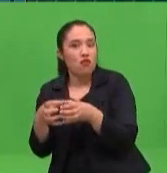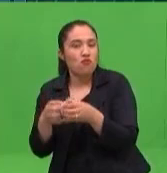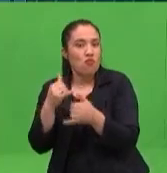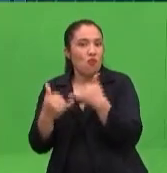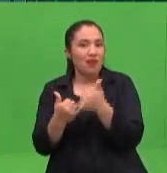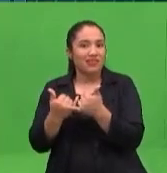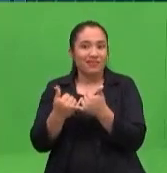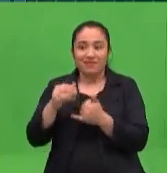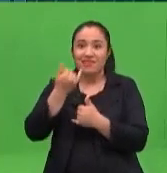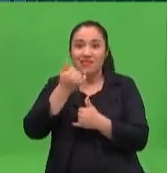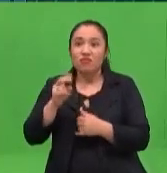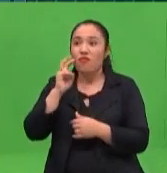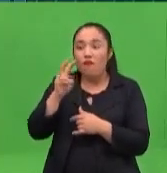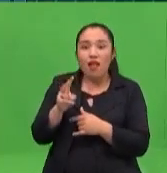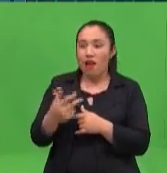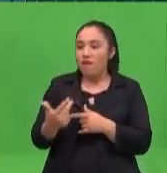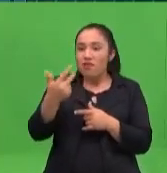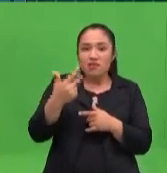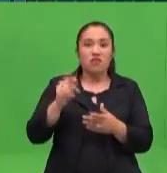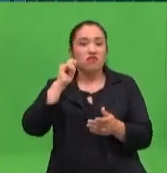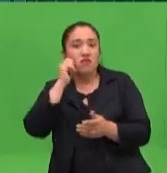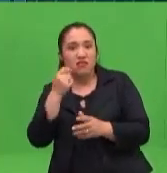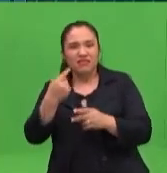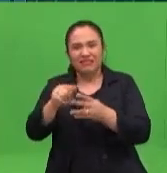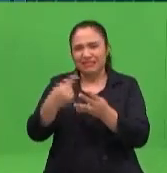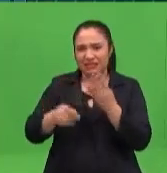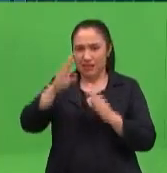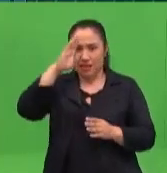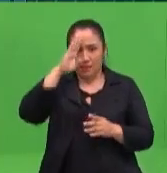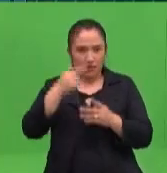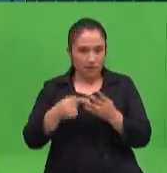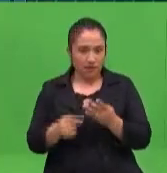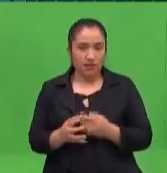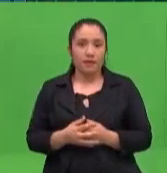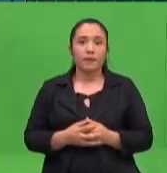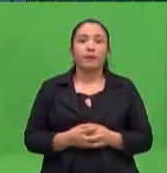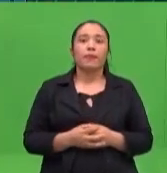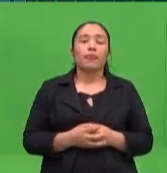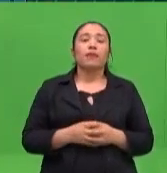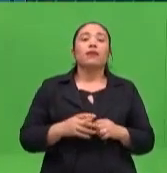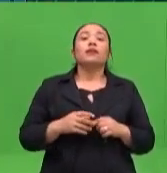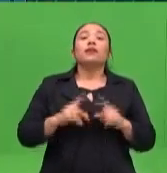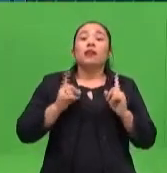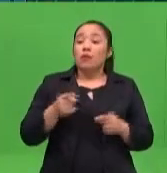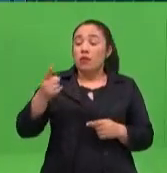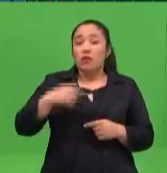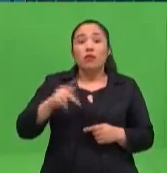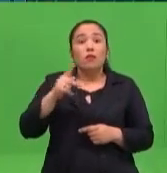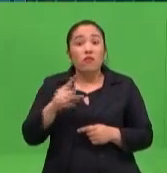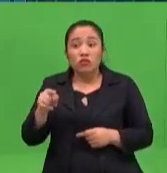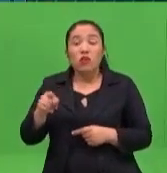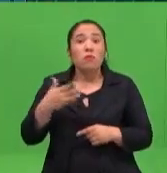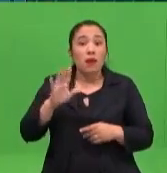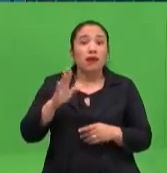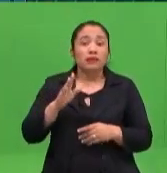compartir con las familias. Porque en ese caso las profesoras entran dentro de esa plataforma, van bajando y comparten con las